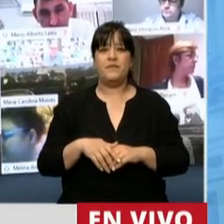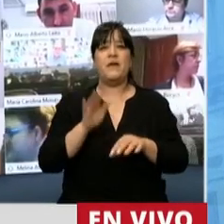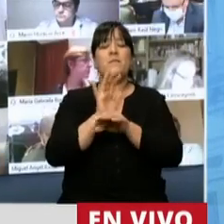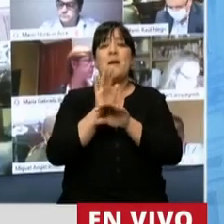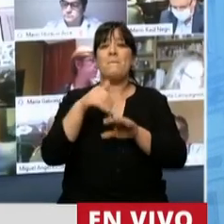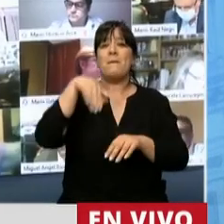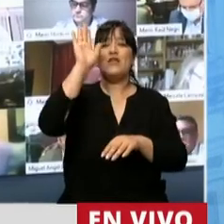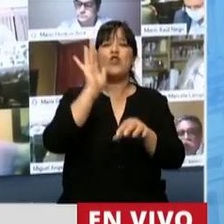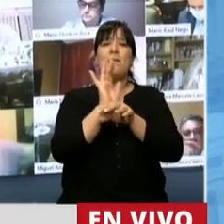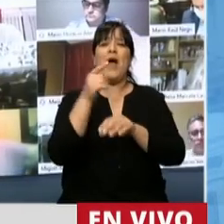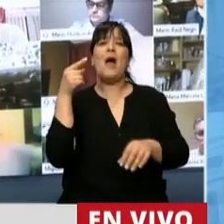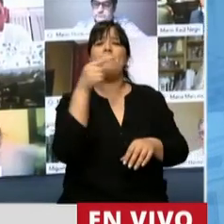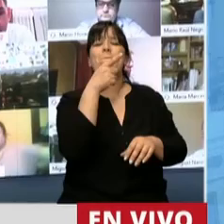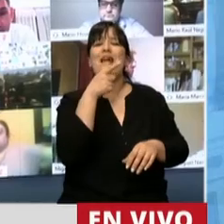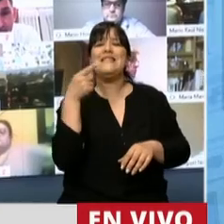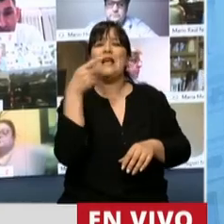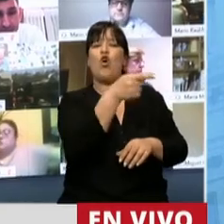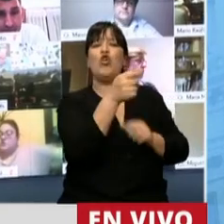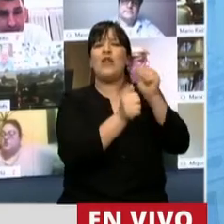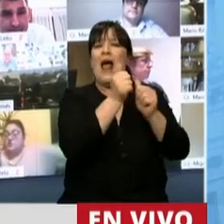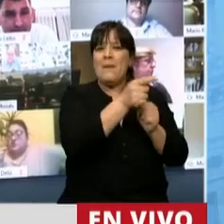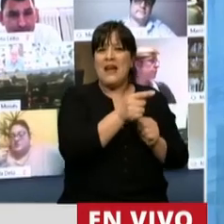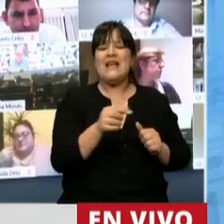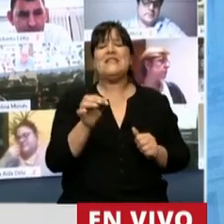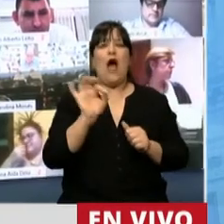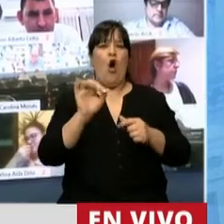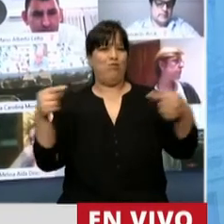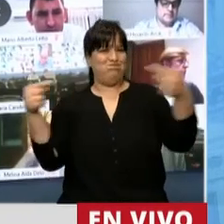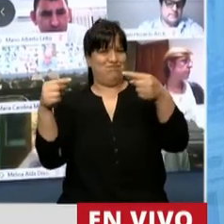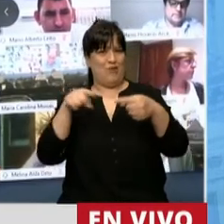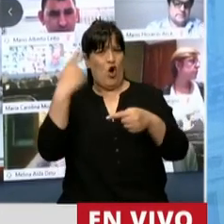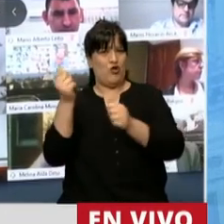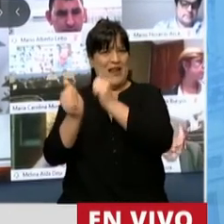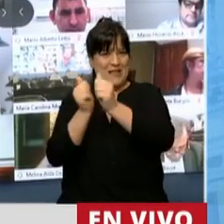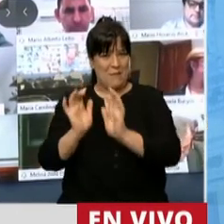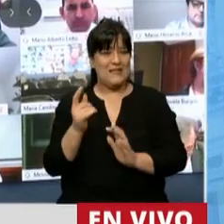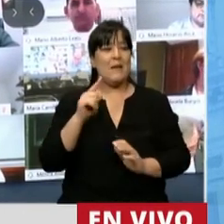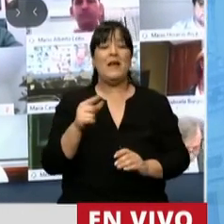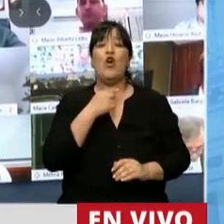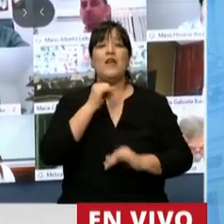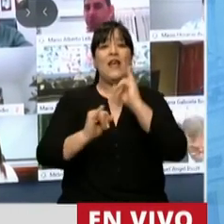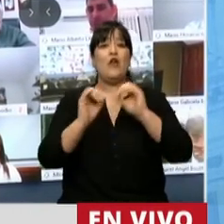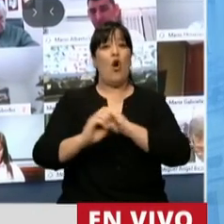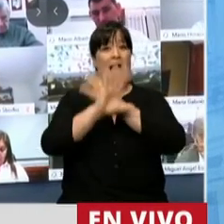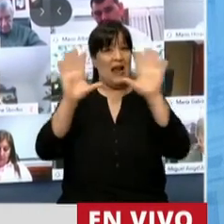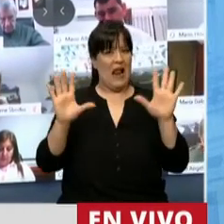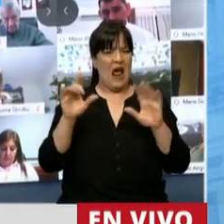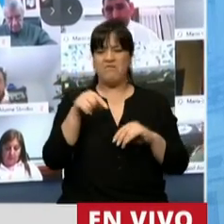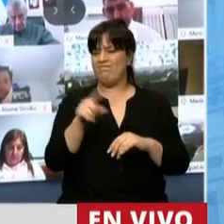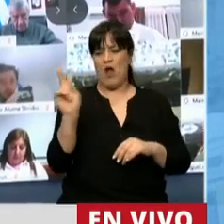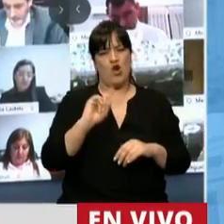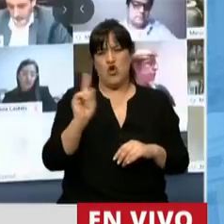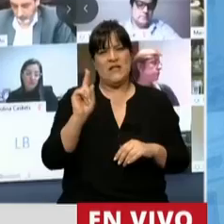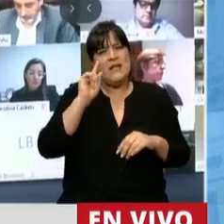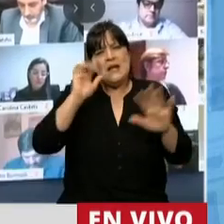anti-empresas o contraria a las grandes empresas. Quiero aclarar que no es eso el